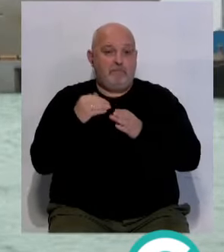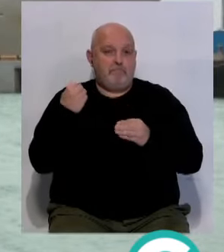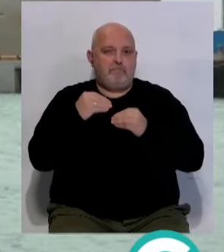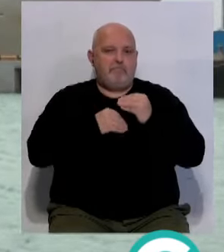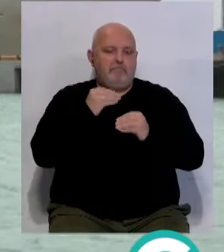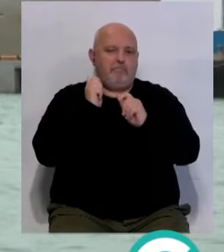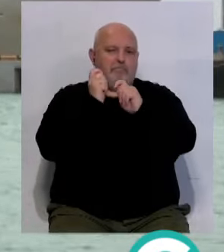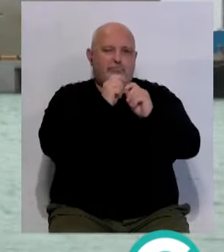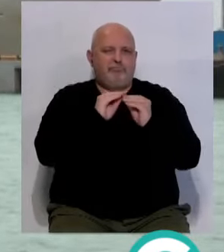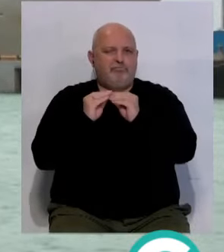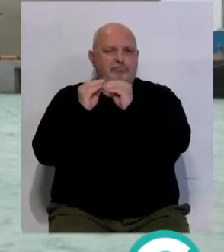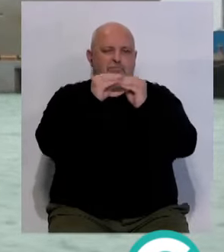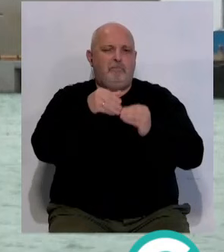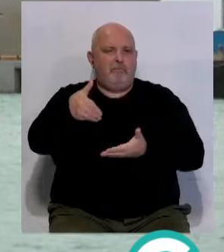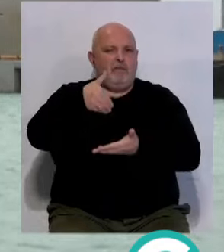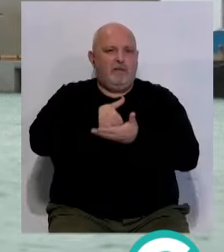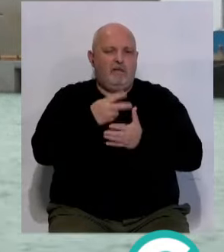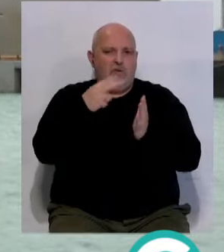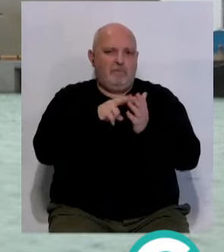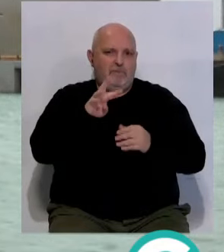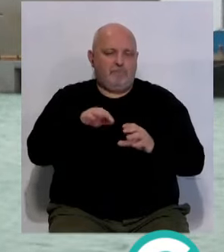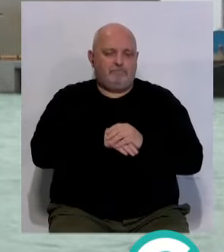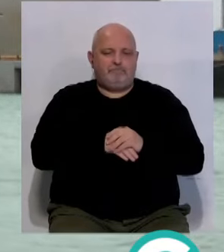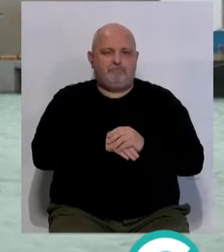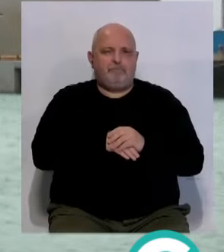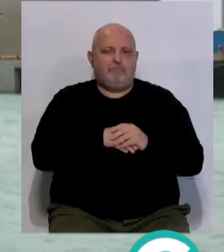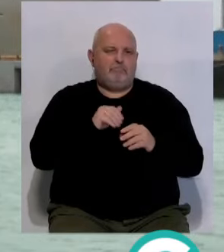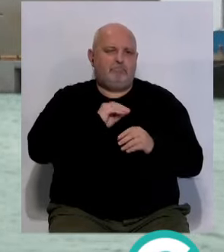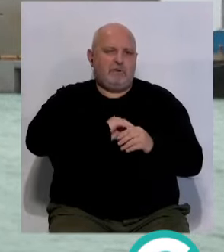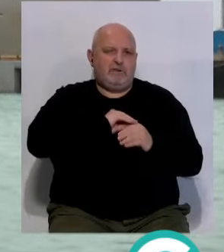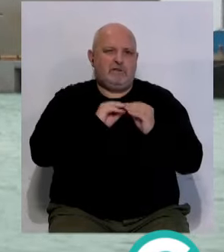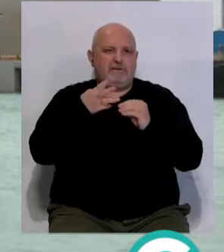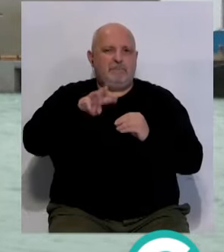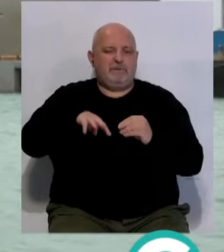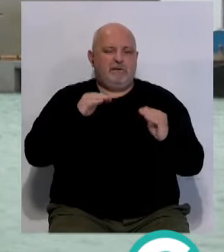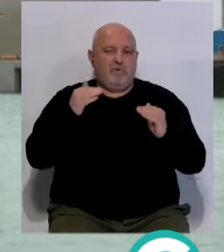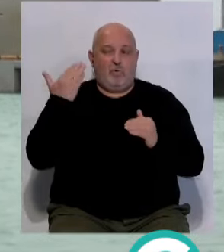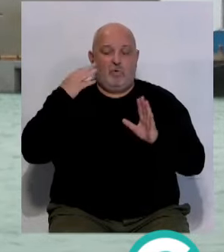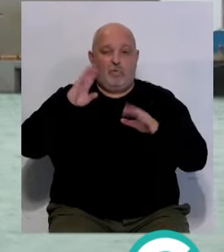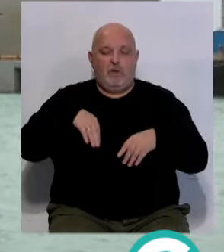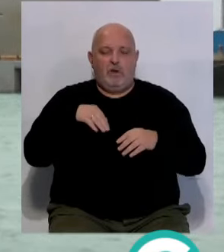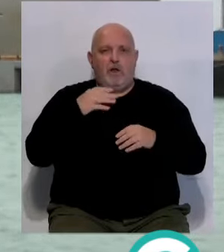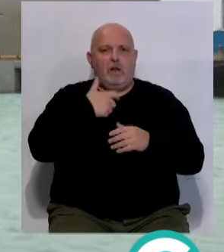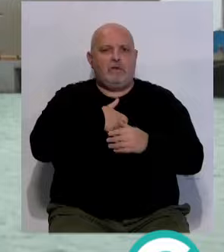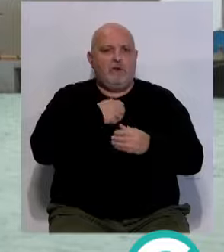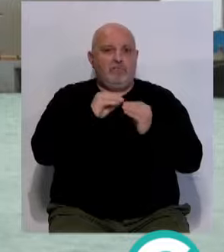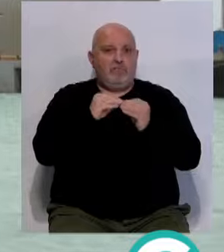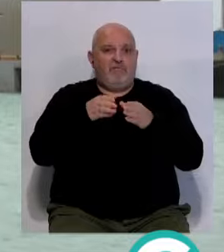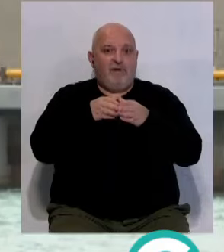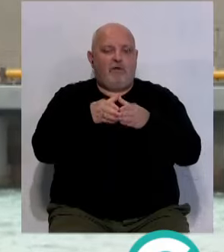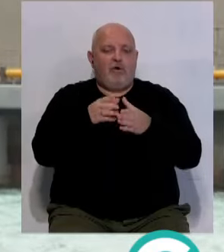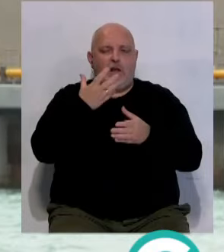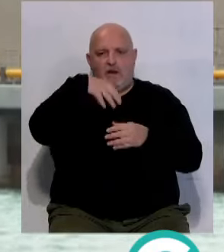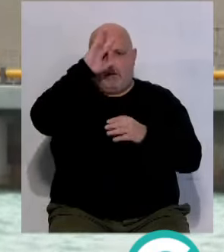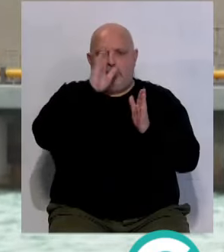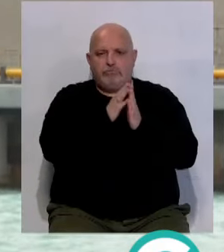la capital siendo el primero de los encargos para 2024. Tras un intenso último trimestre del año, los astilleros caditanos comienzan en